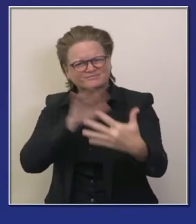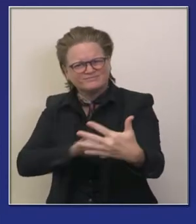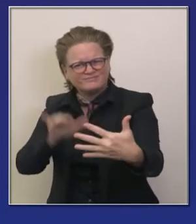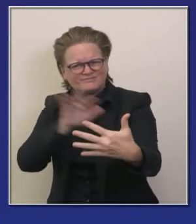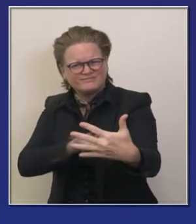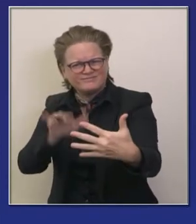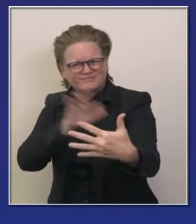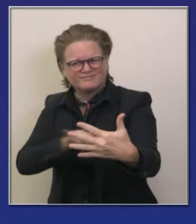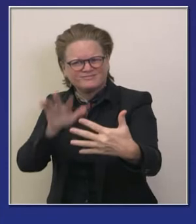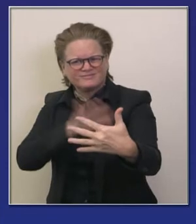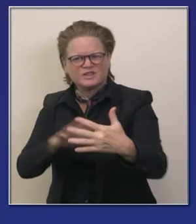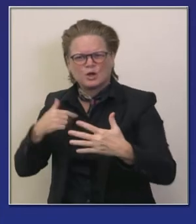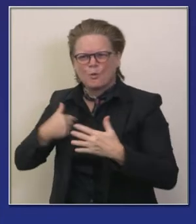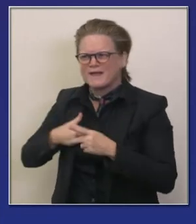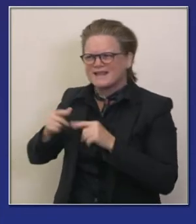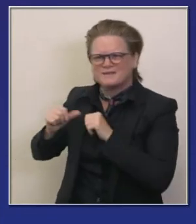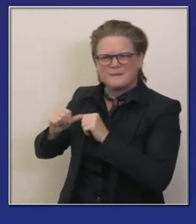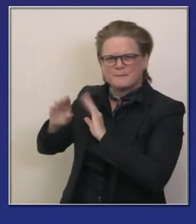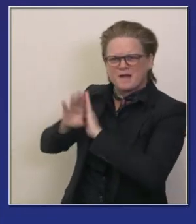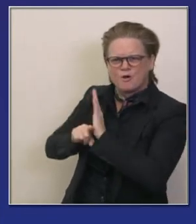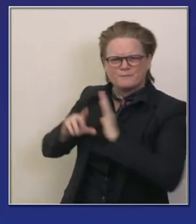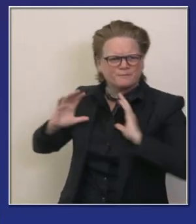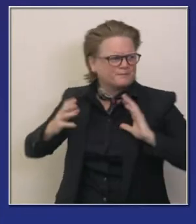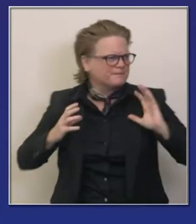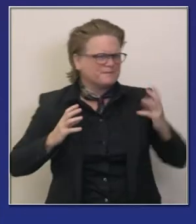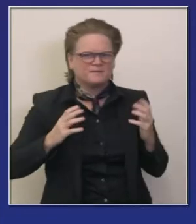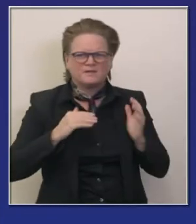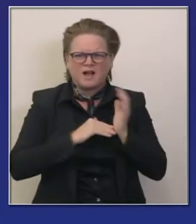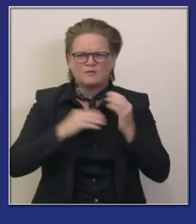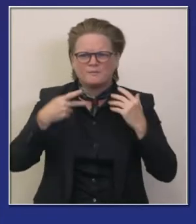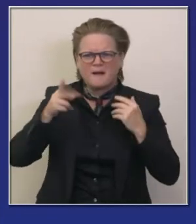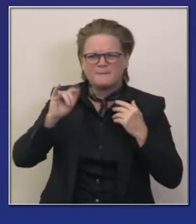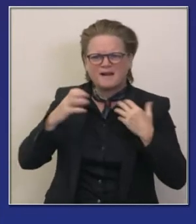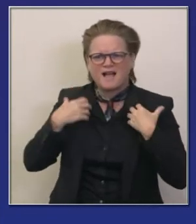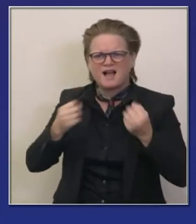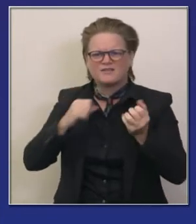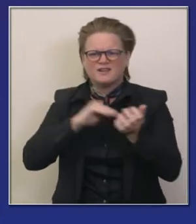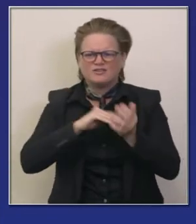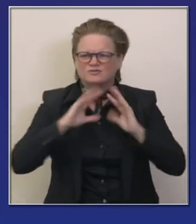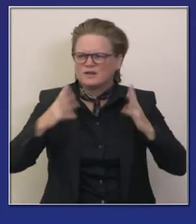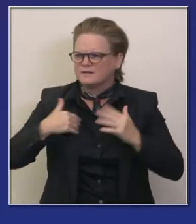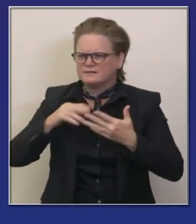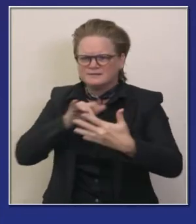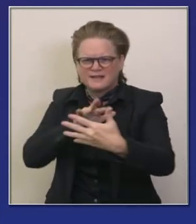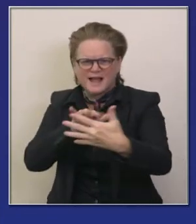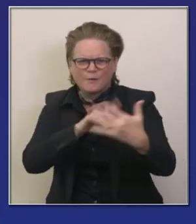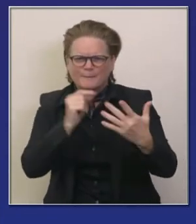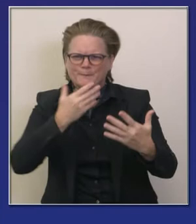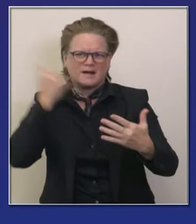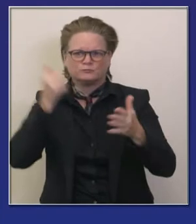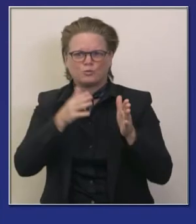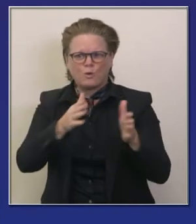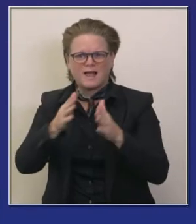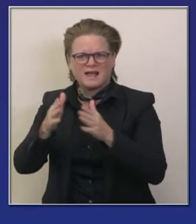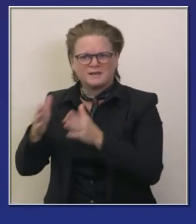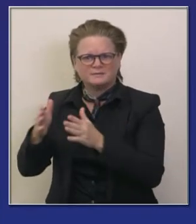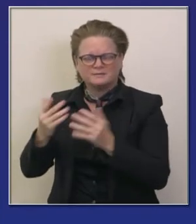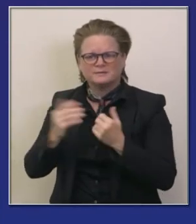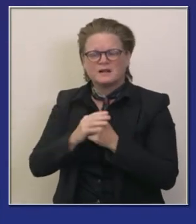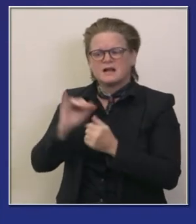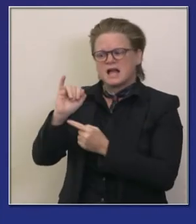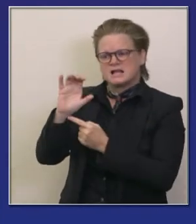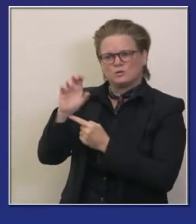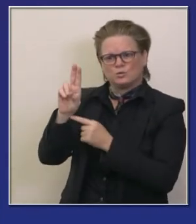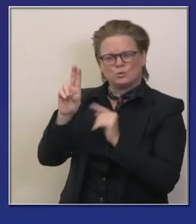desde el inicio del protocolo posiblemente estamos considerando los más a precavidamente y